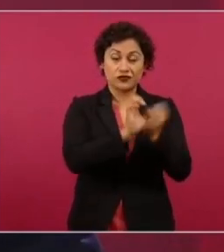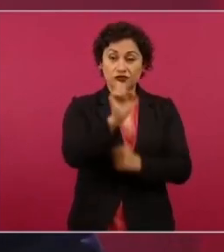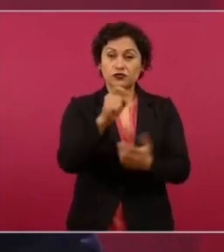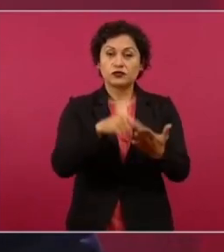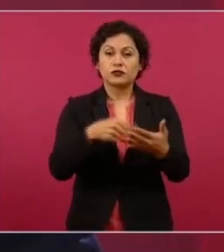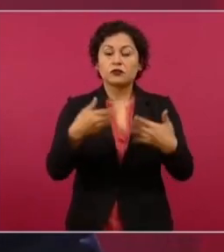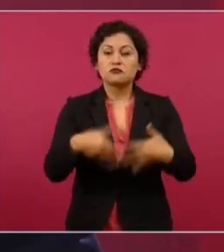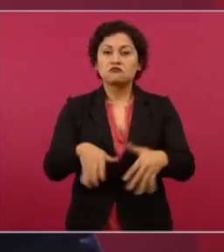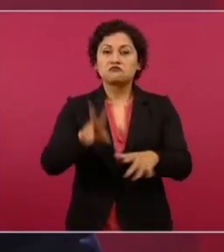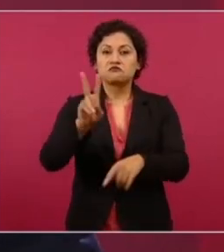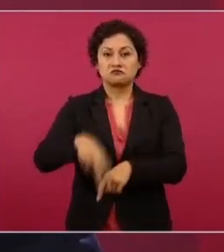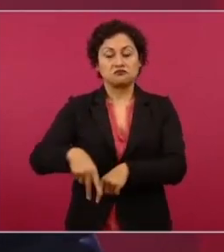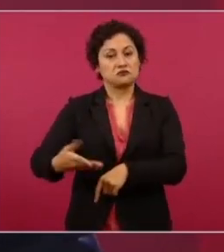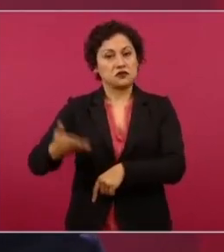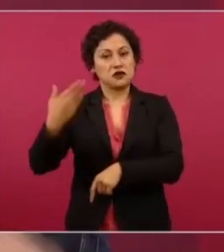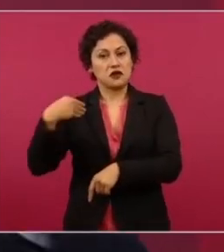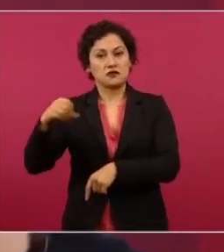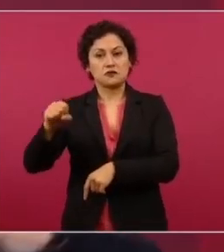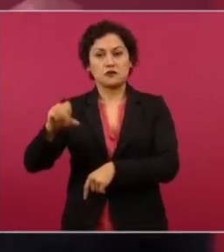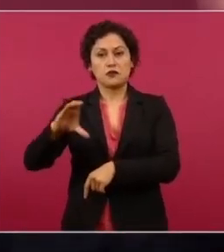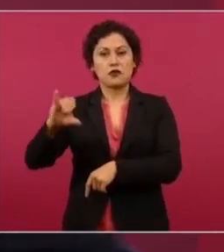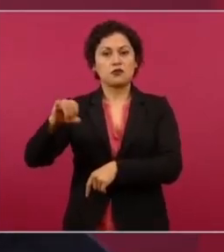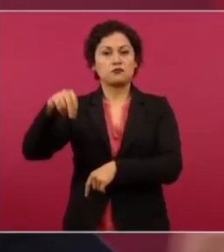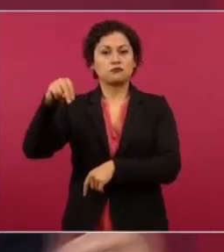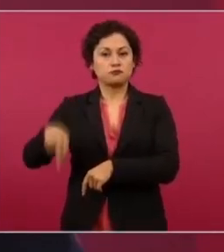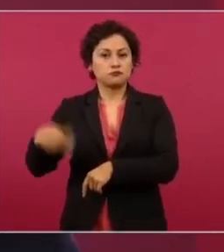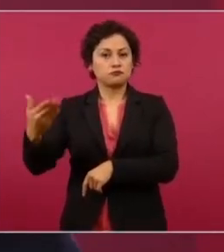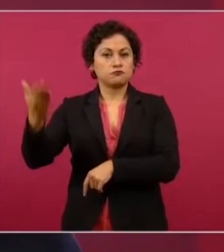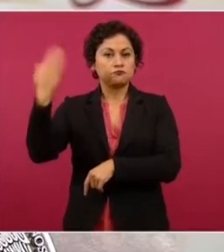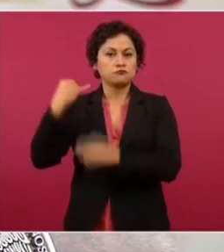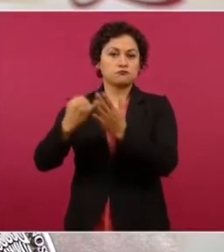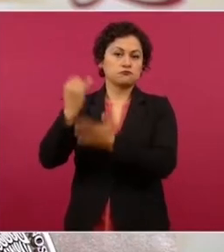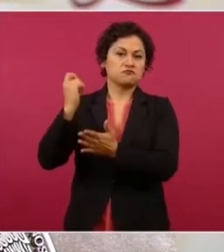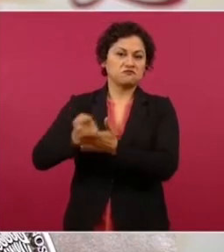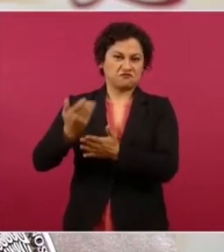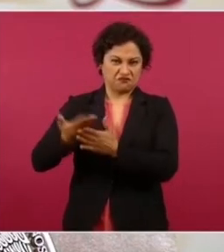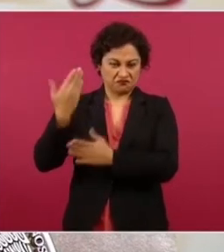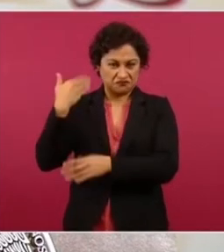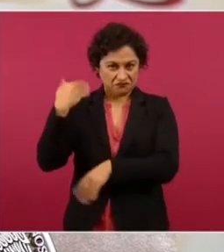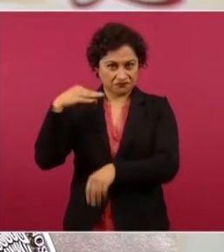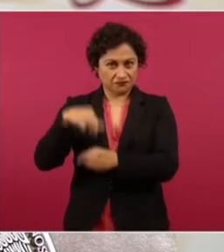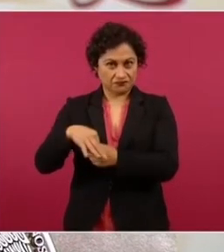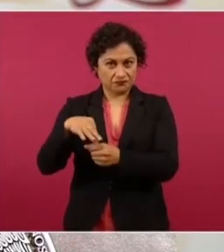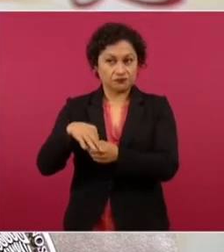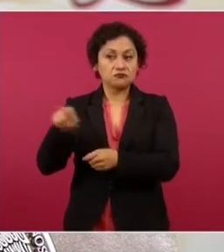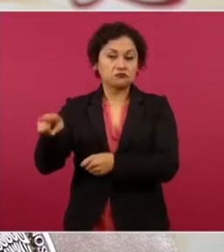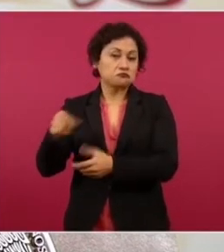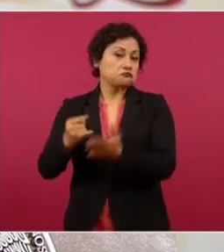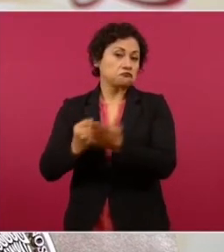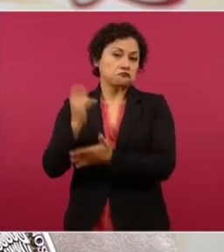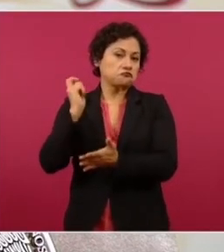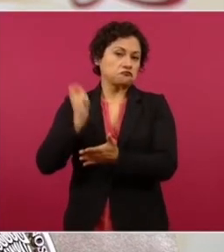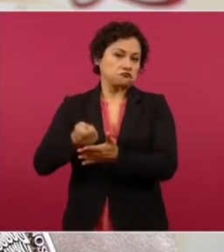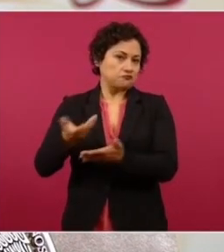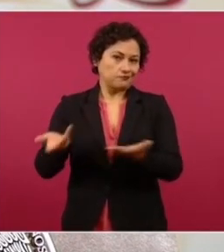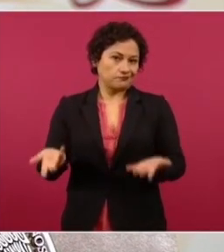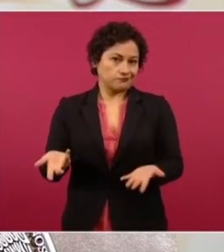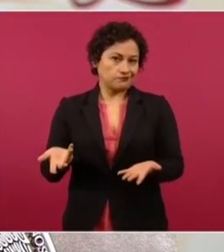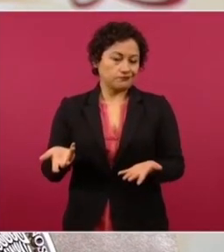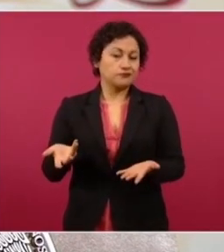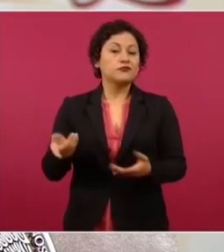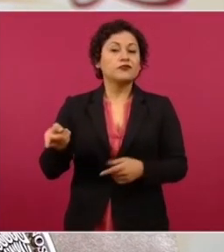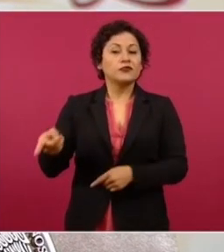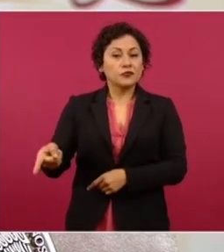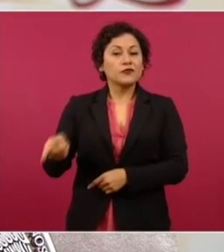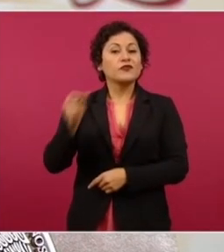de la Suprema Corte de Justicia de la Nación el proceso electoral pasado y ayer mismo reconocieron